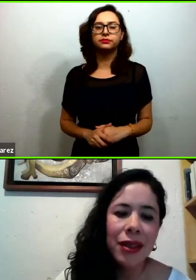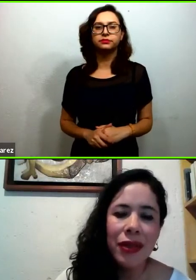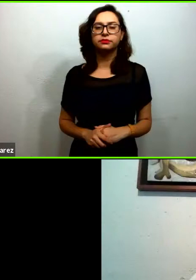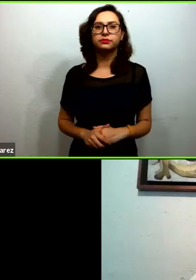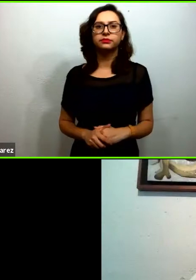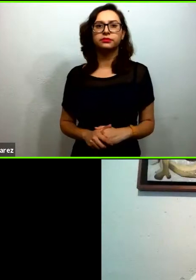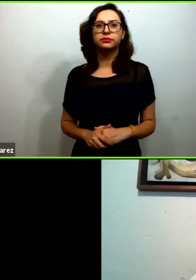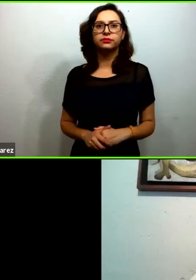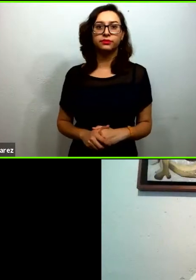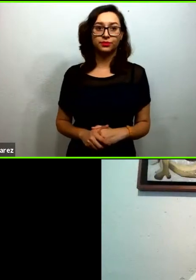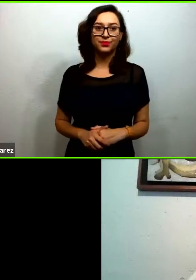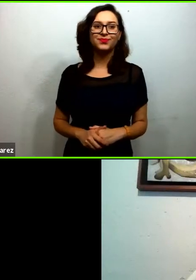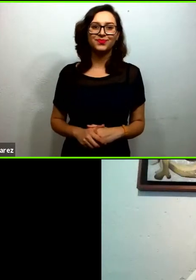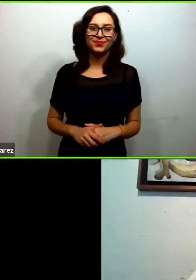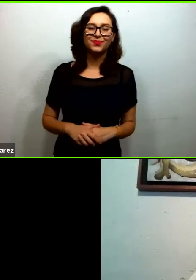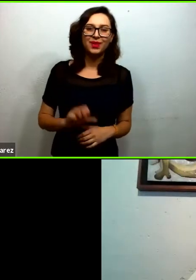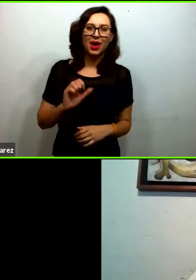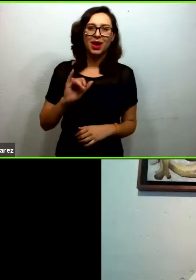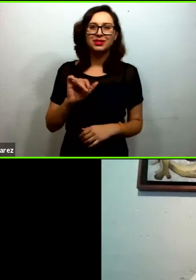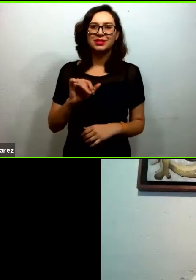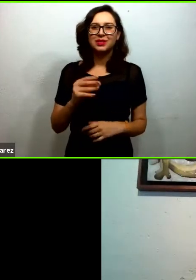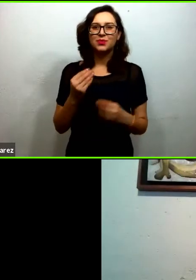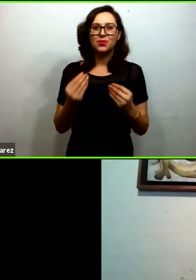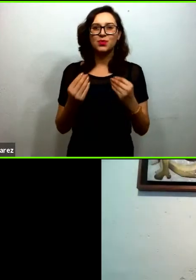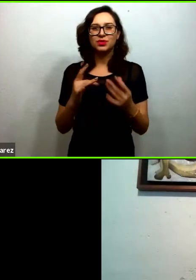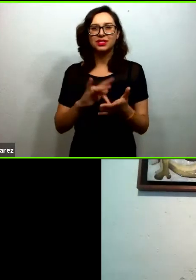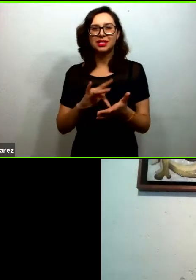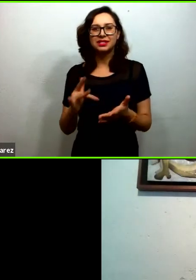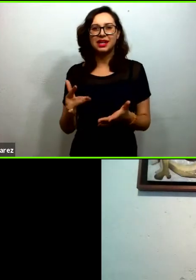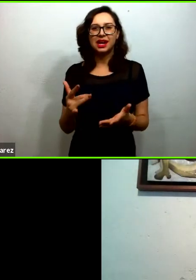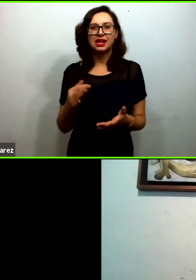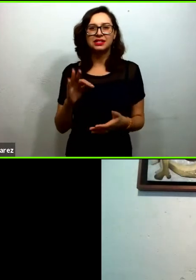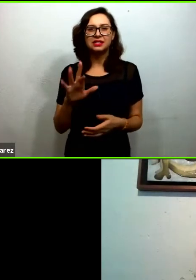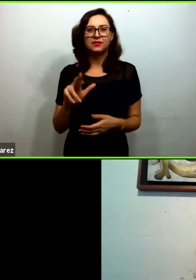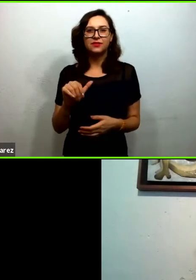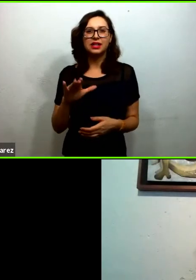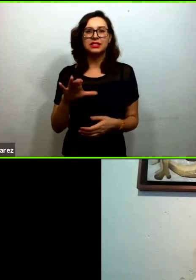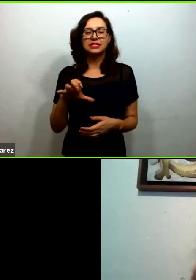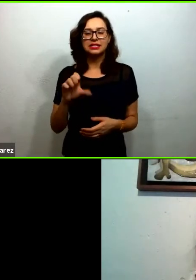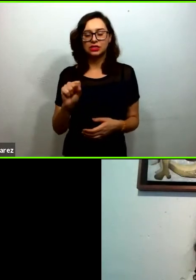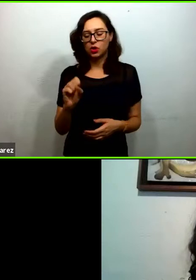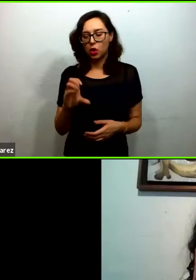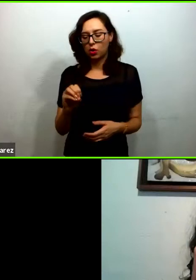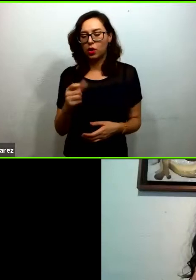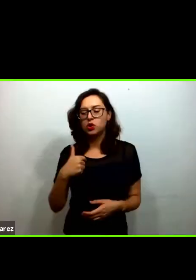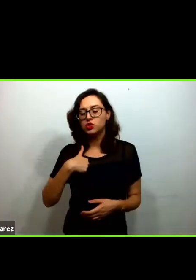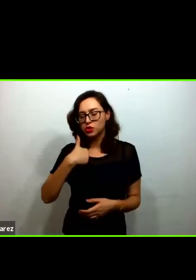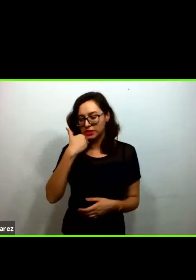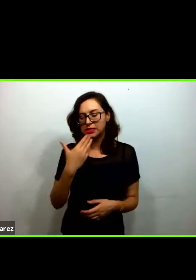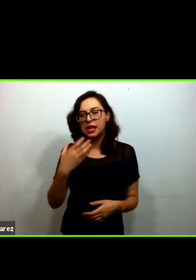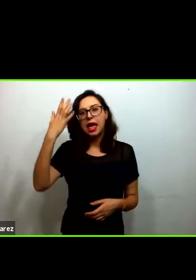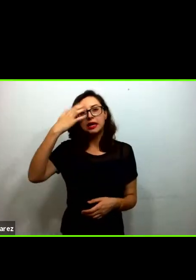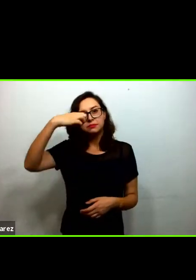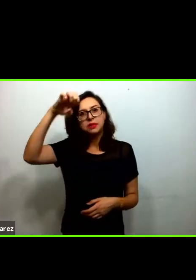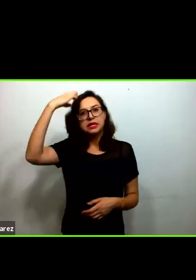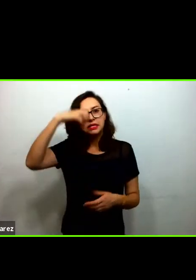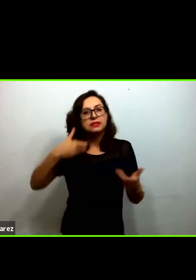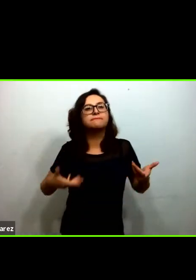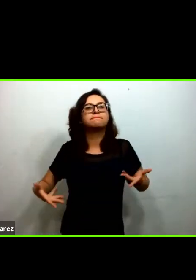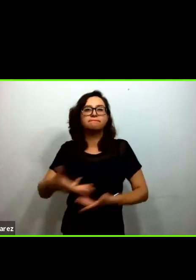y Francisco muchas gracias si quisiera compartir con ustedes algunas experiencias que desde Fundación